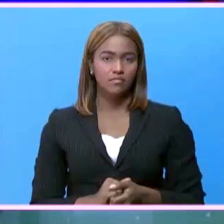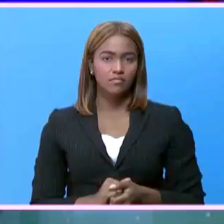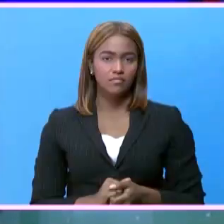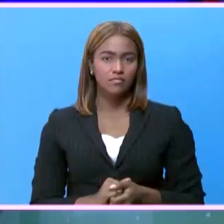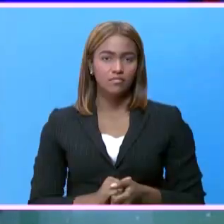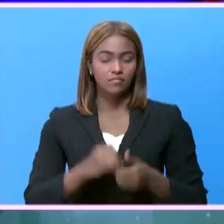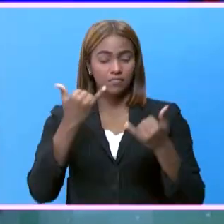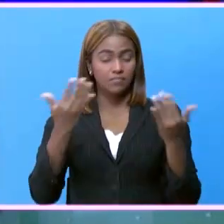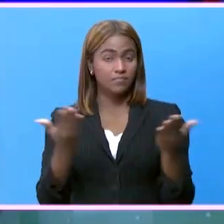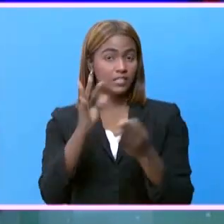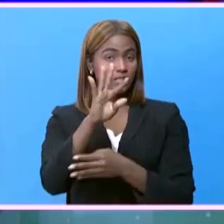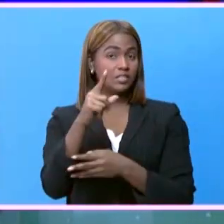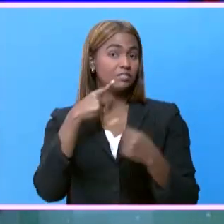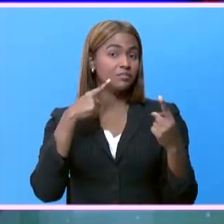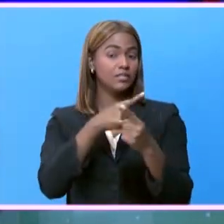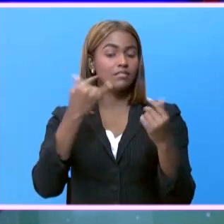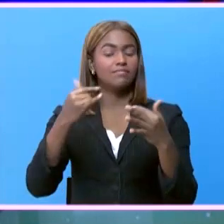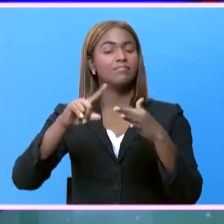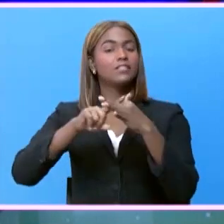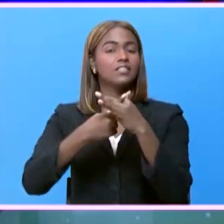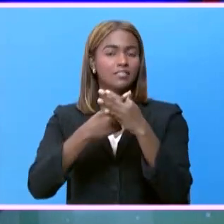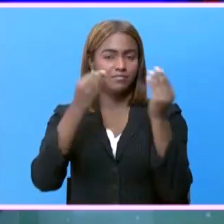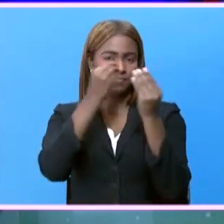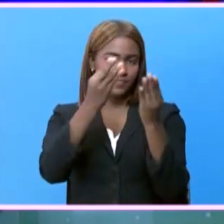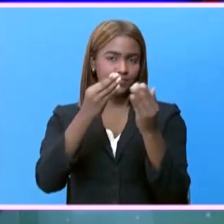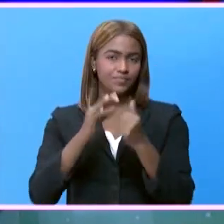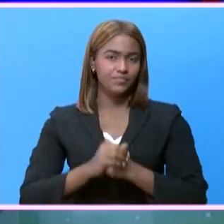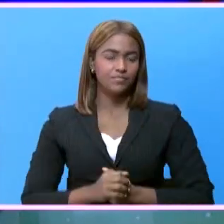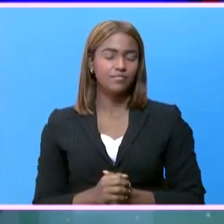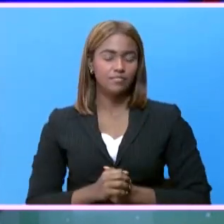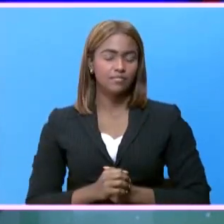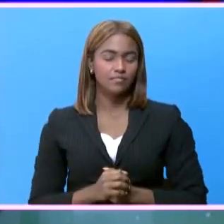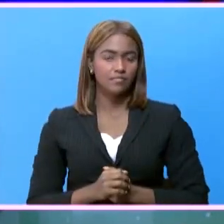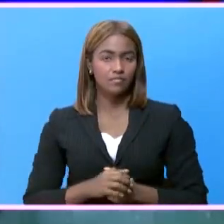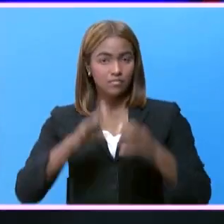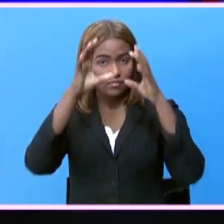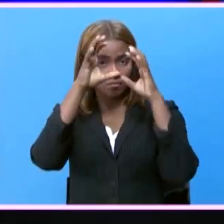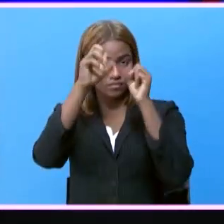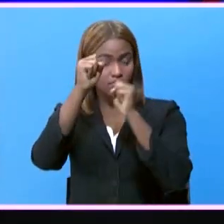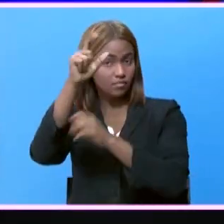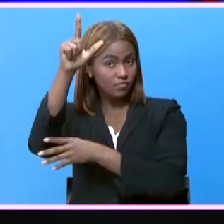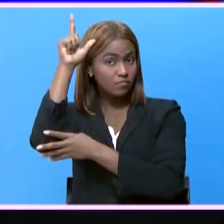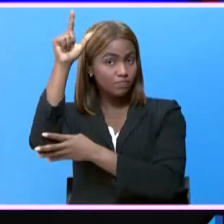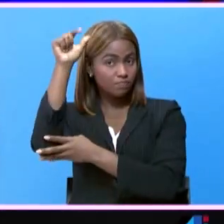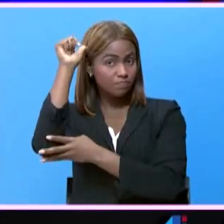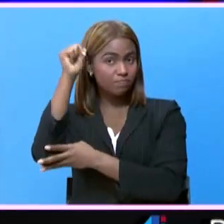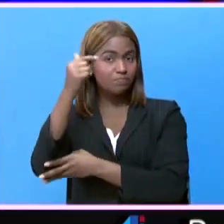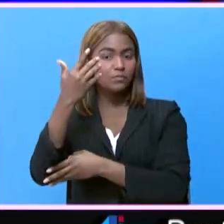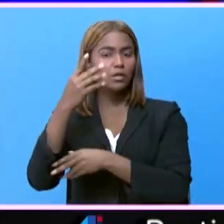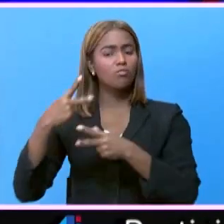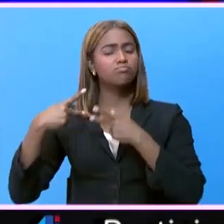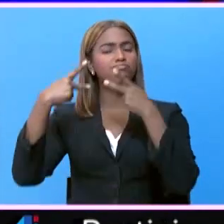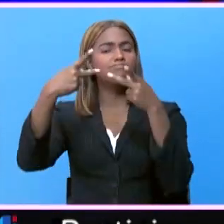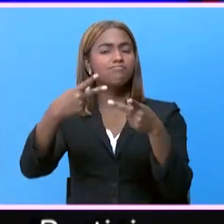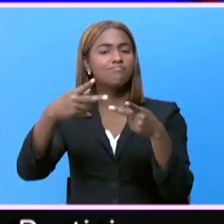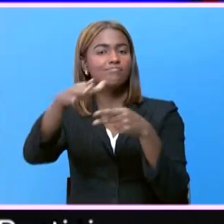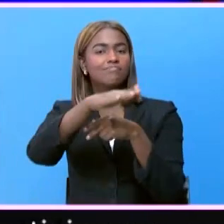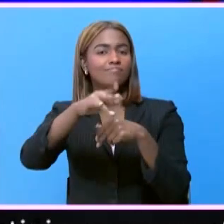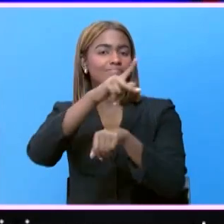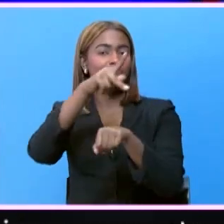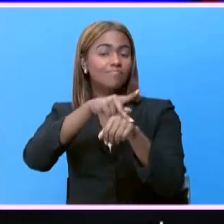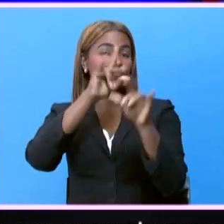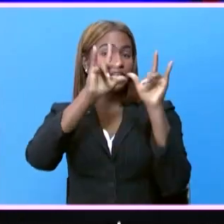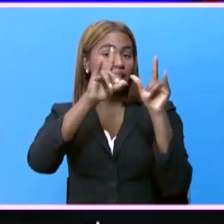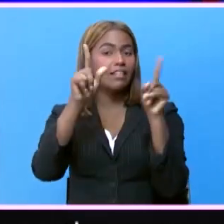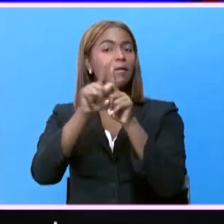En Cuatro R de Noticias, iniciamos con las informaciones. El presidente Luis Abinader agotó una agenda en Santiago